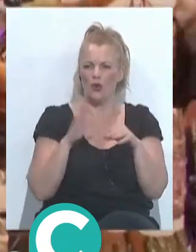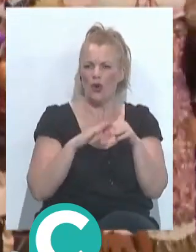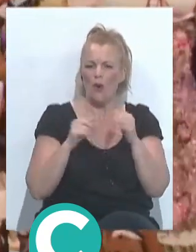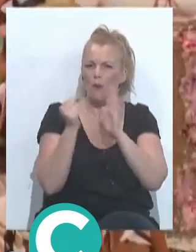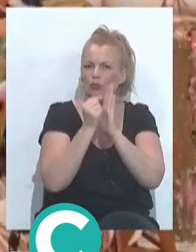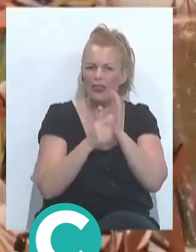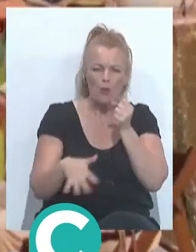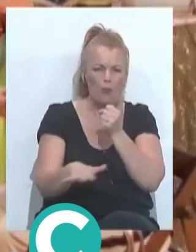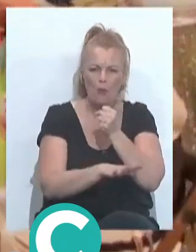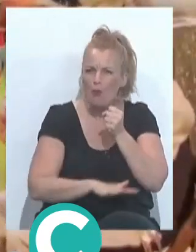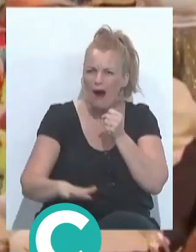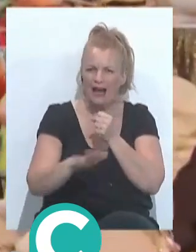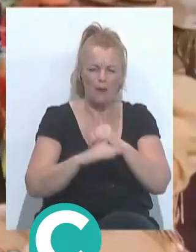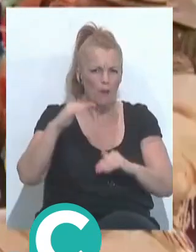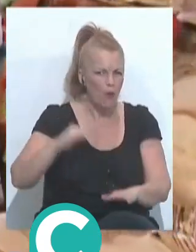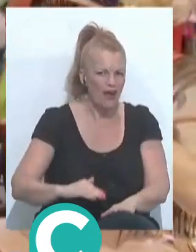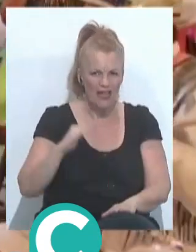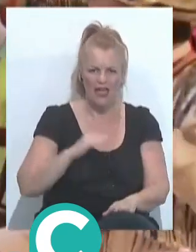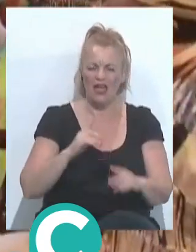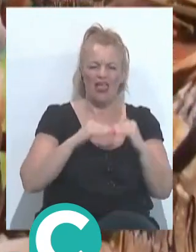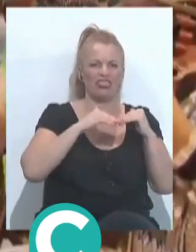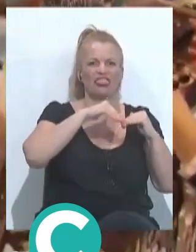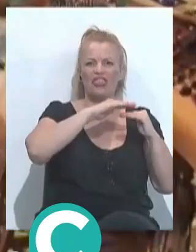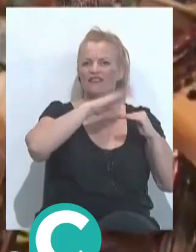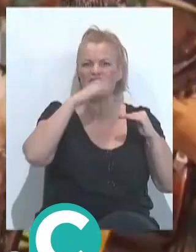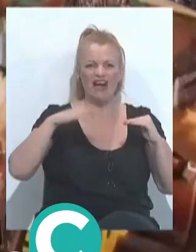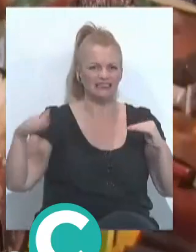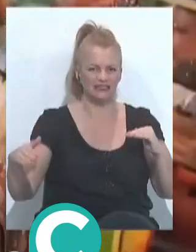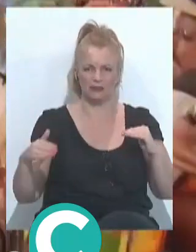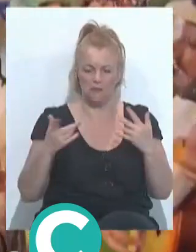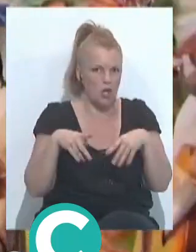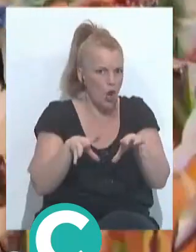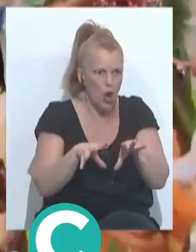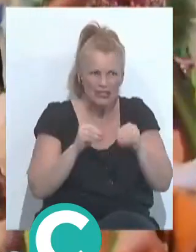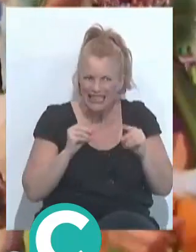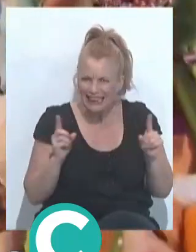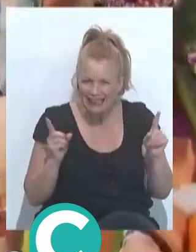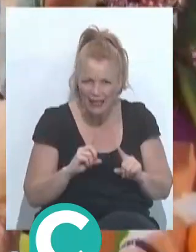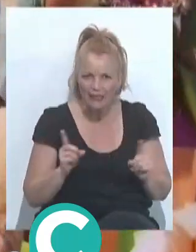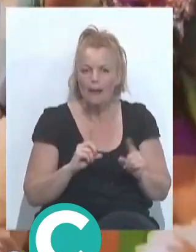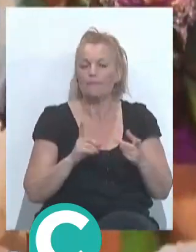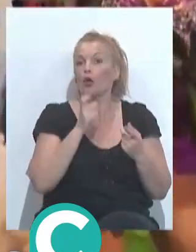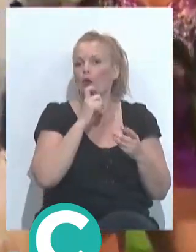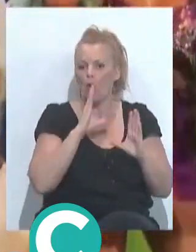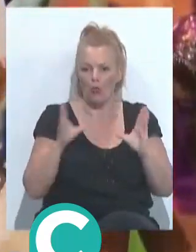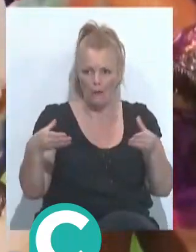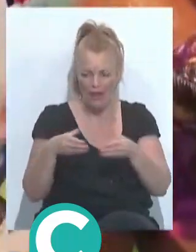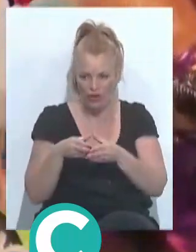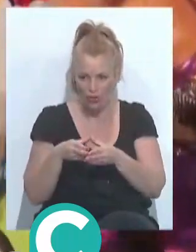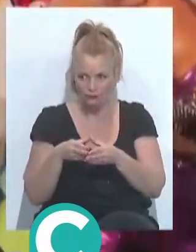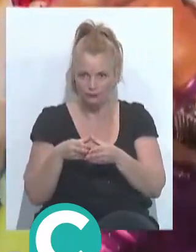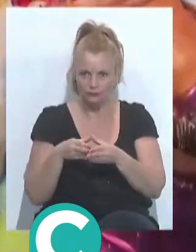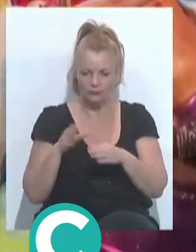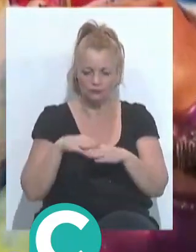puntuaciones tan bajas, los desfases de puntuaciones de… Que no se entiende. no se entiende, como una agrupación puede pasar de